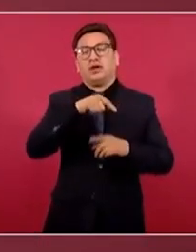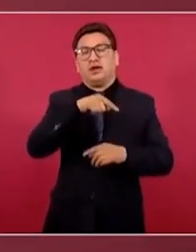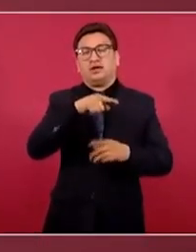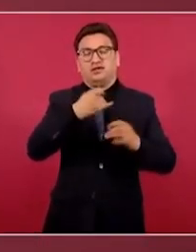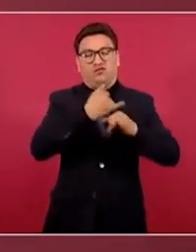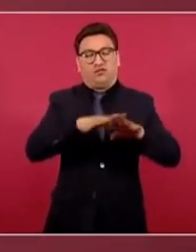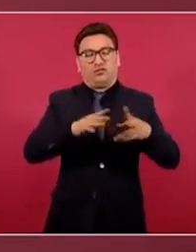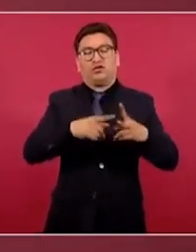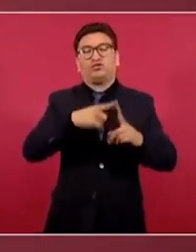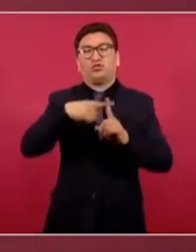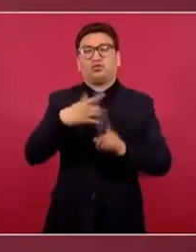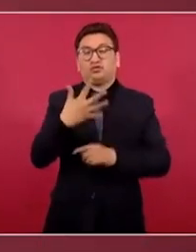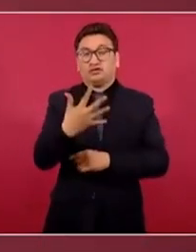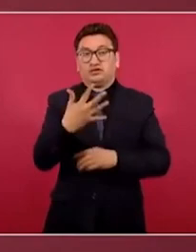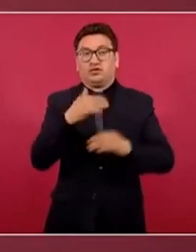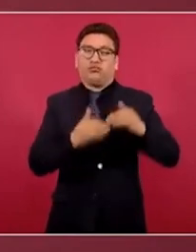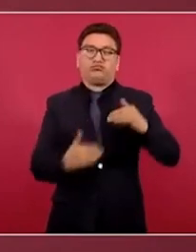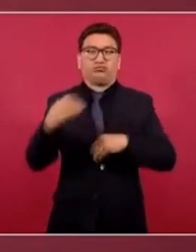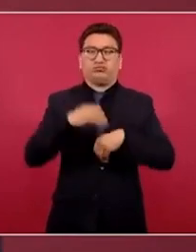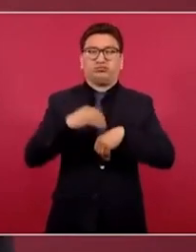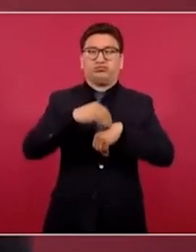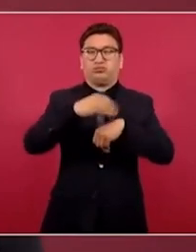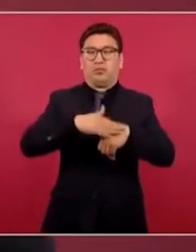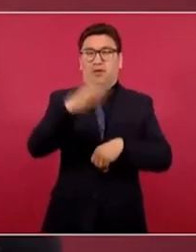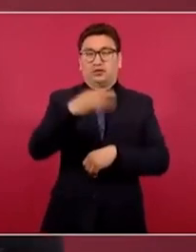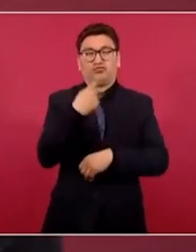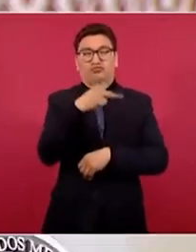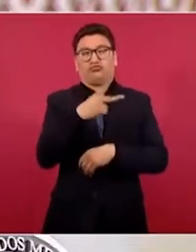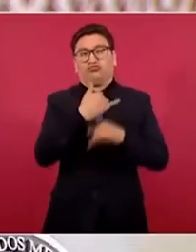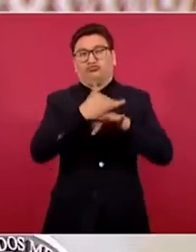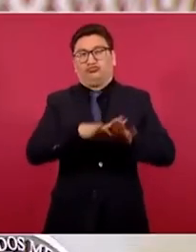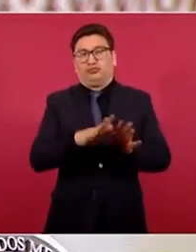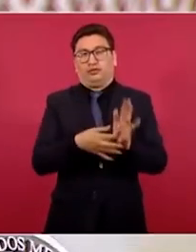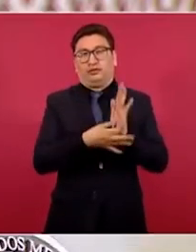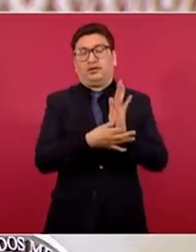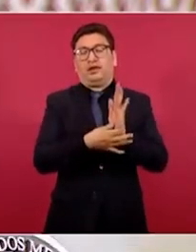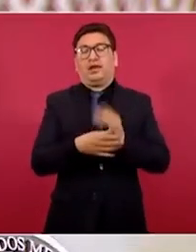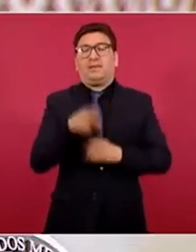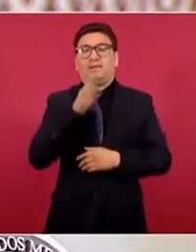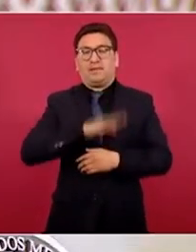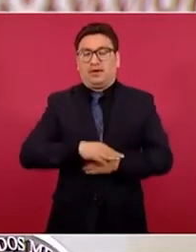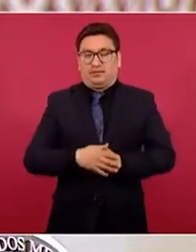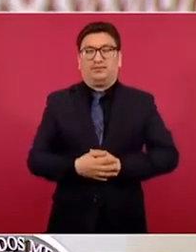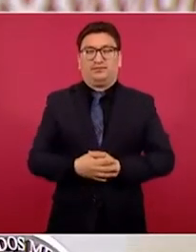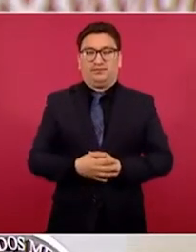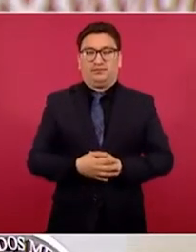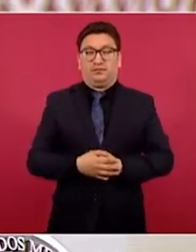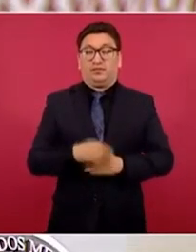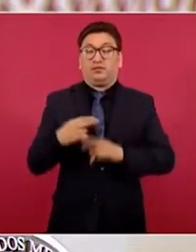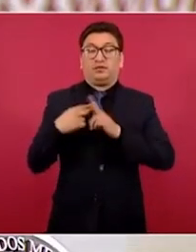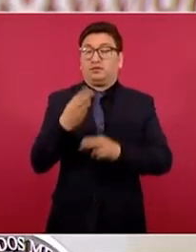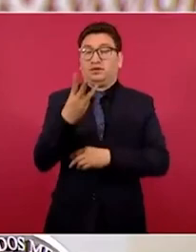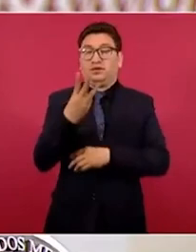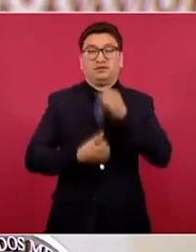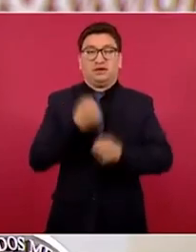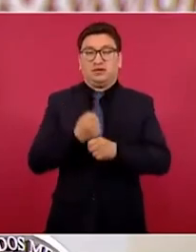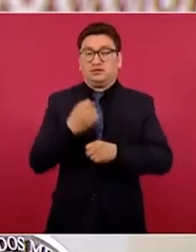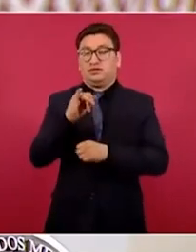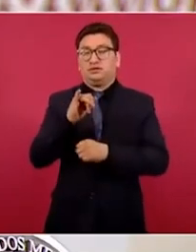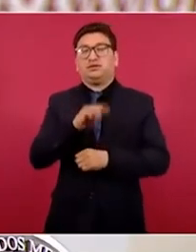y pues sacaron mal sus conclusiones. En los últimos tres años el IMSS ha